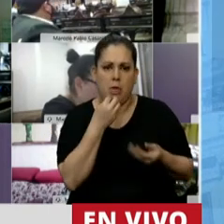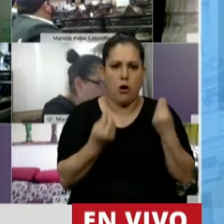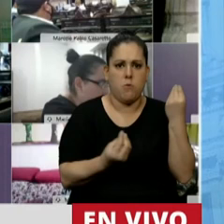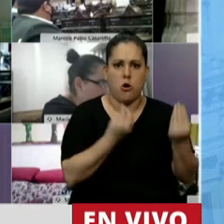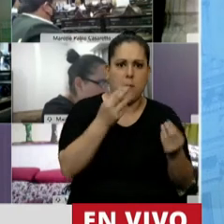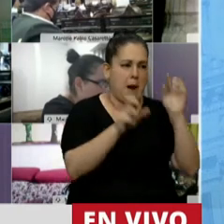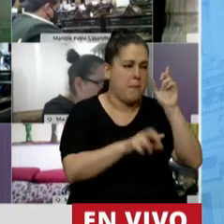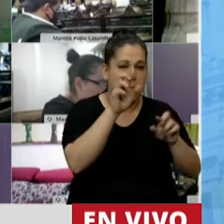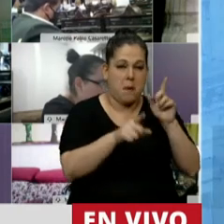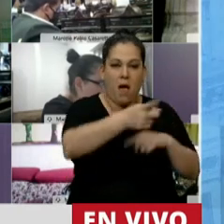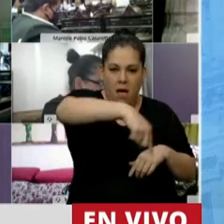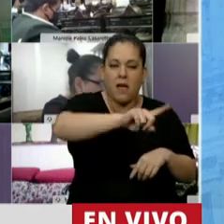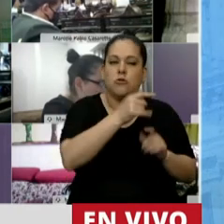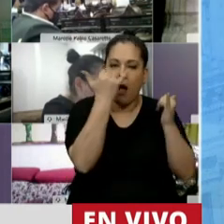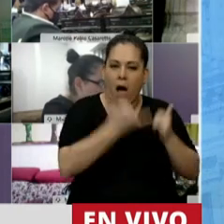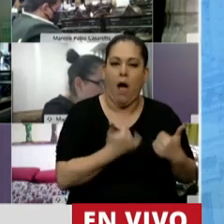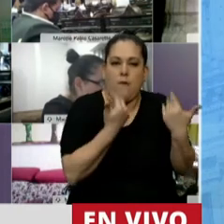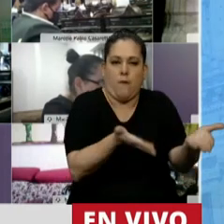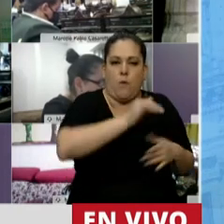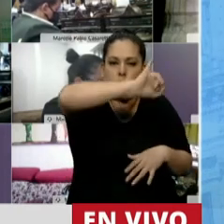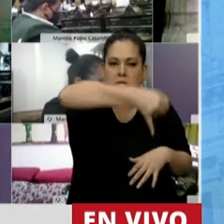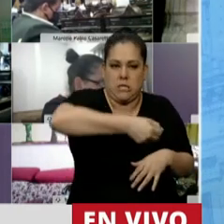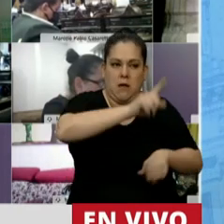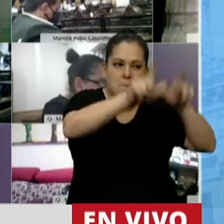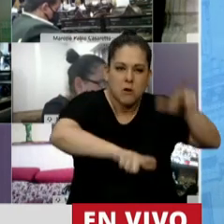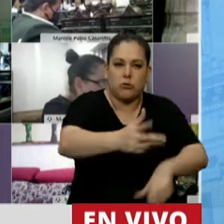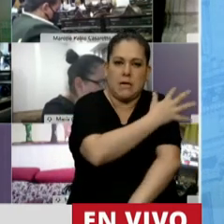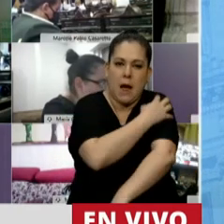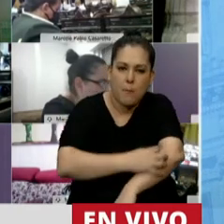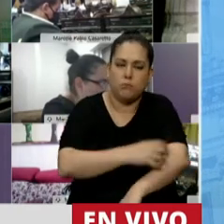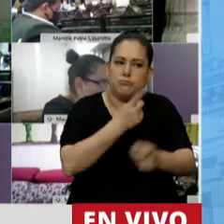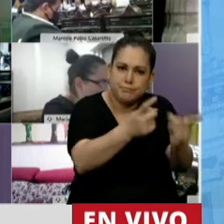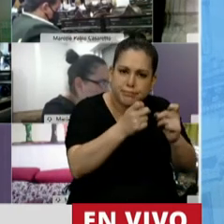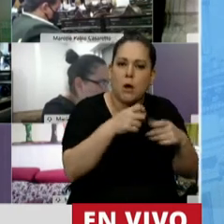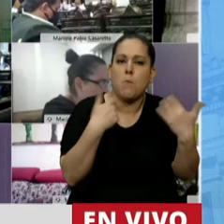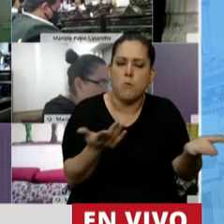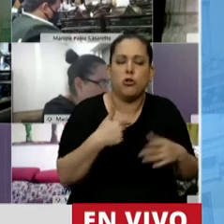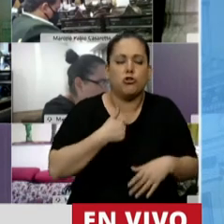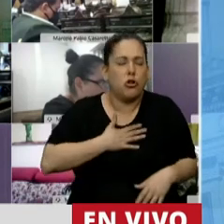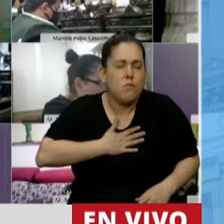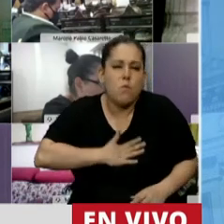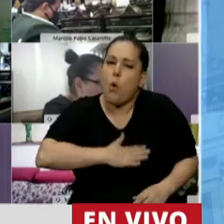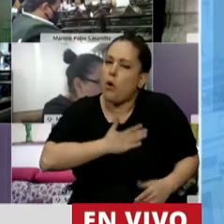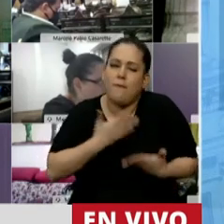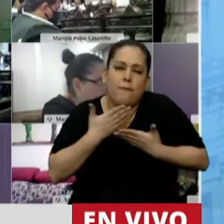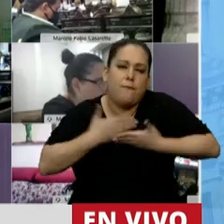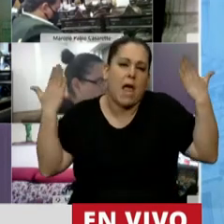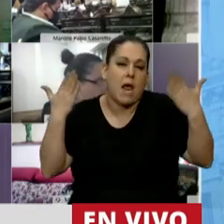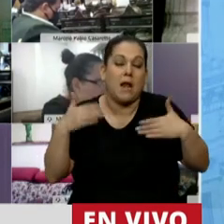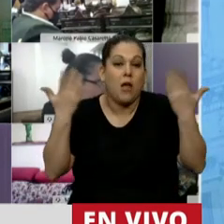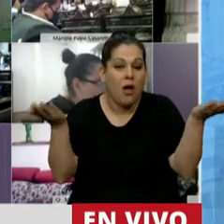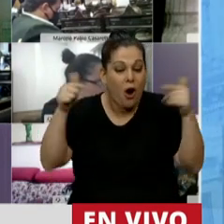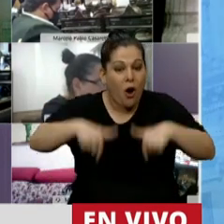argentinos y argentinas los que se van a ver favorecidos por este aporte extraordinario. Por eso estoy feliz de que en el día de